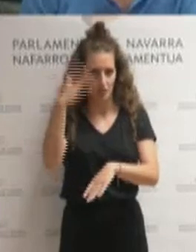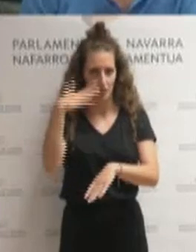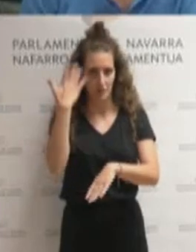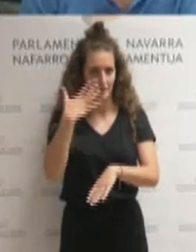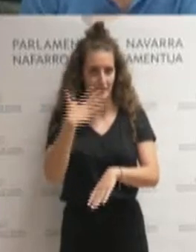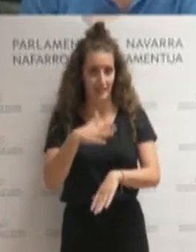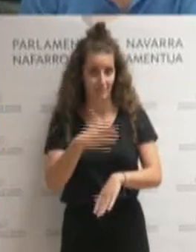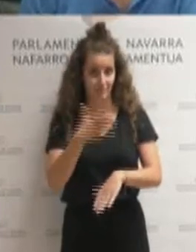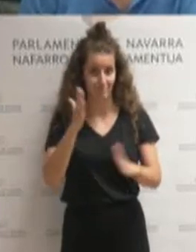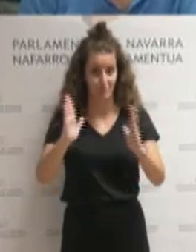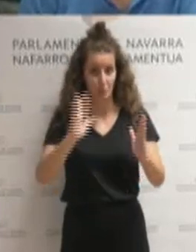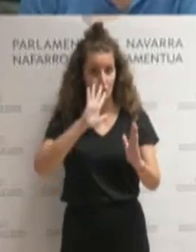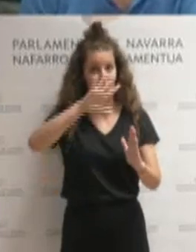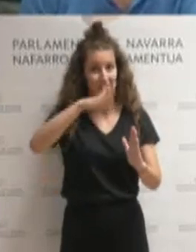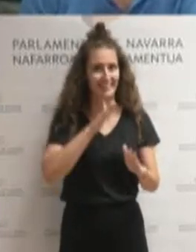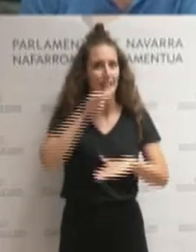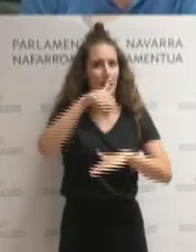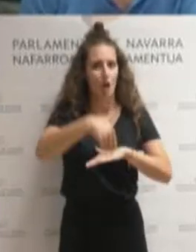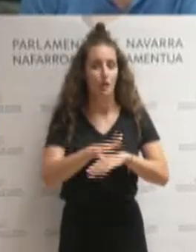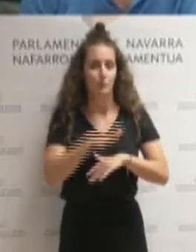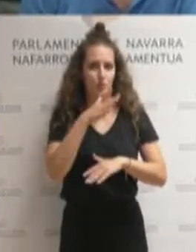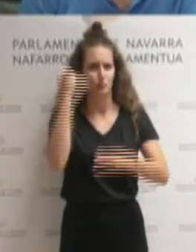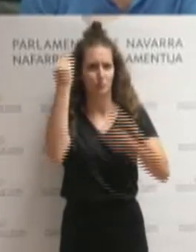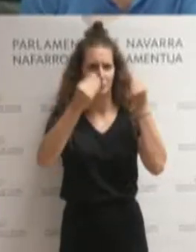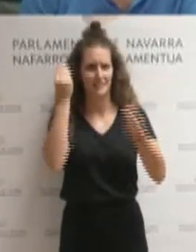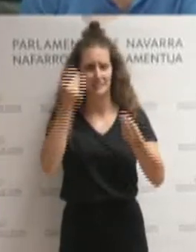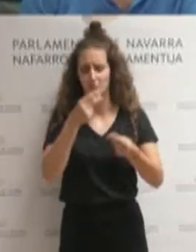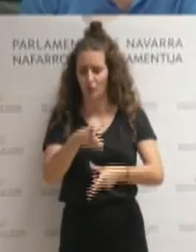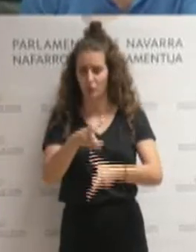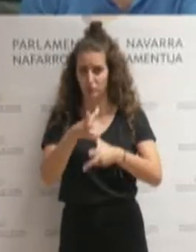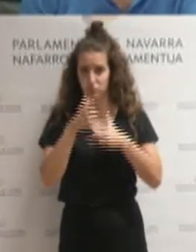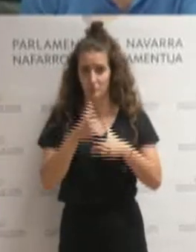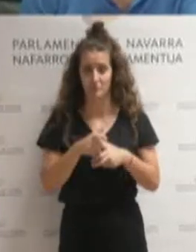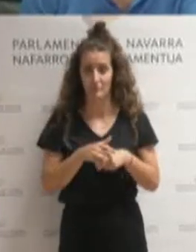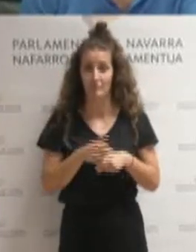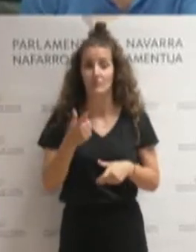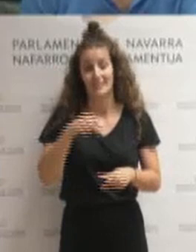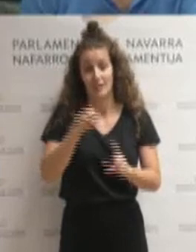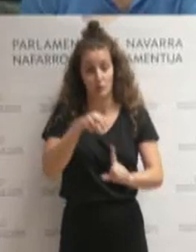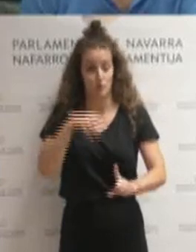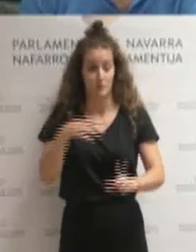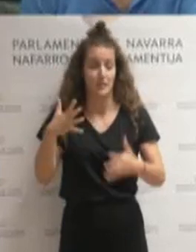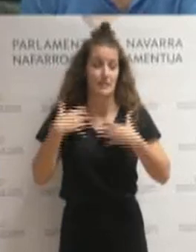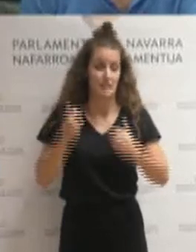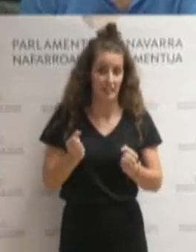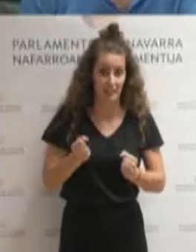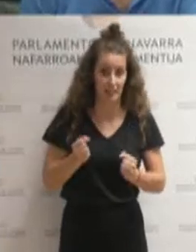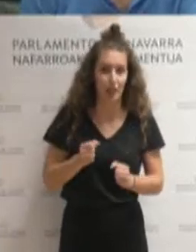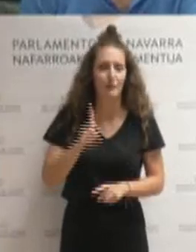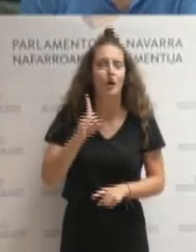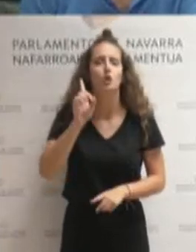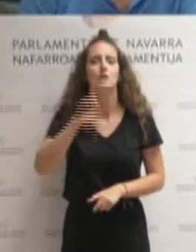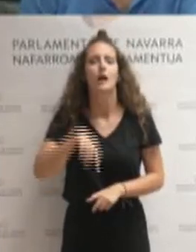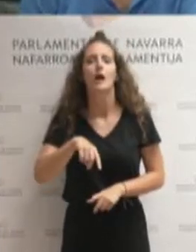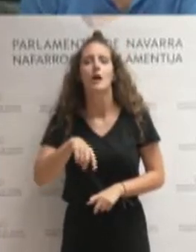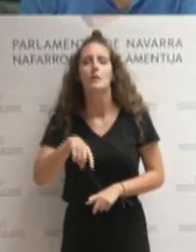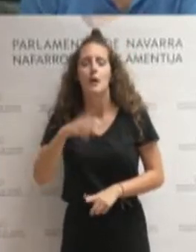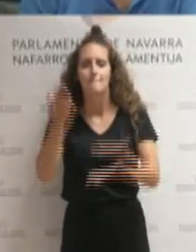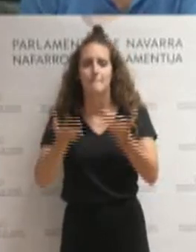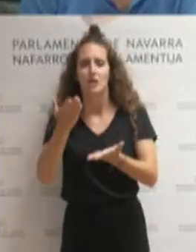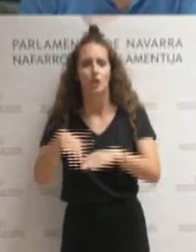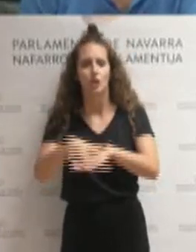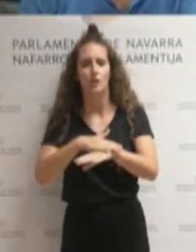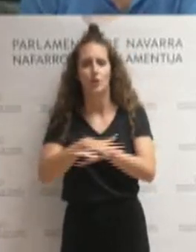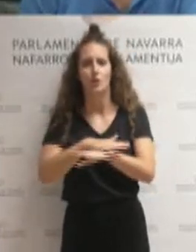que en nuestra opinión ha sido nefasta desde el punto de vista sanitario, pero también con valoración del Gobierno más allá de la